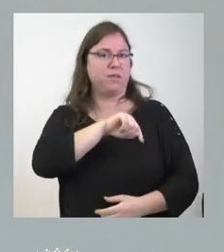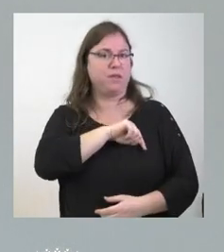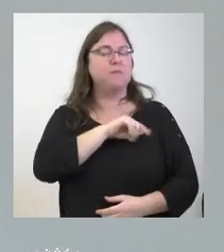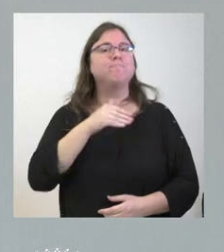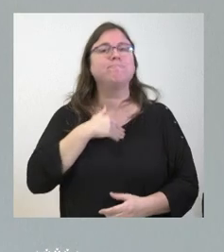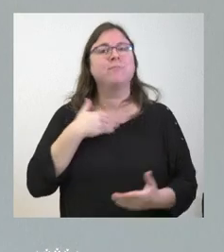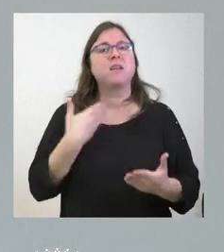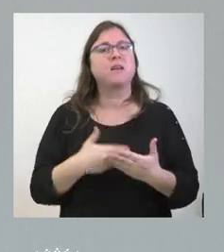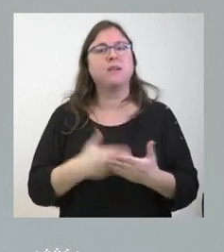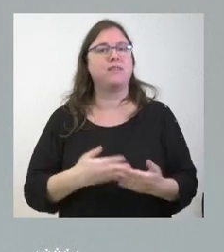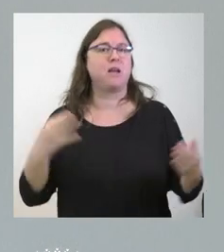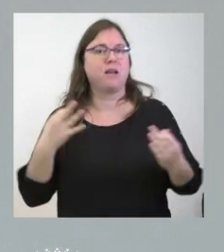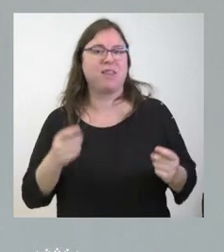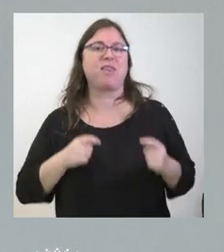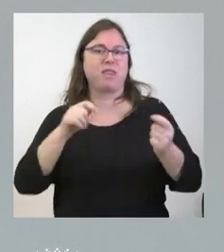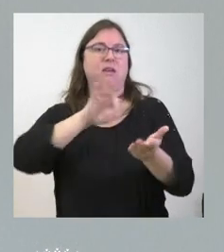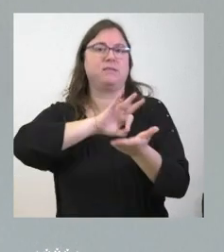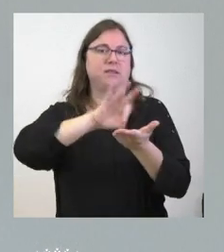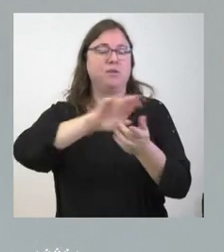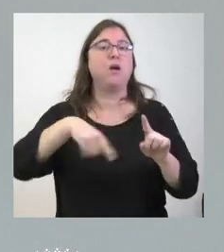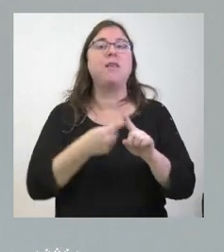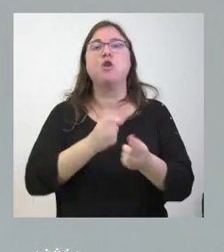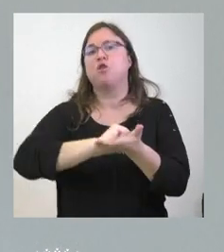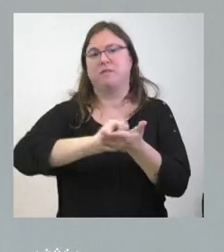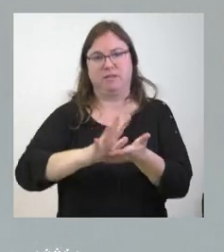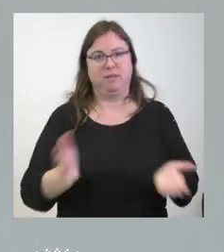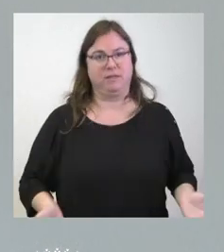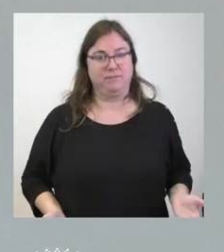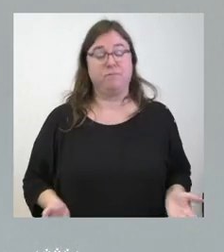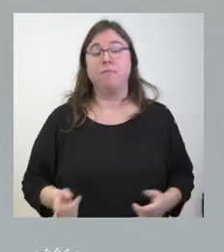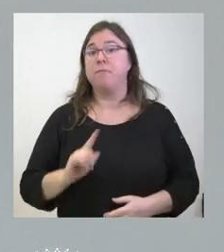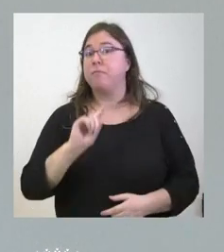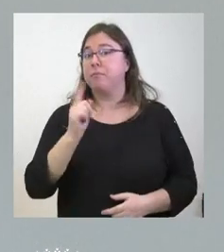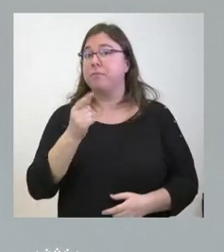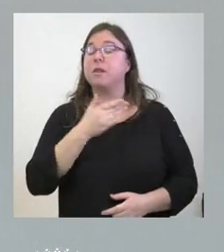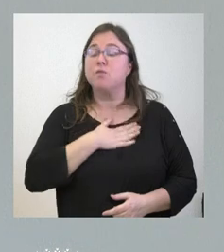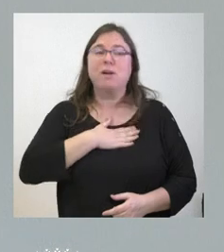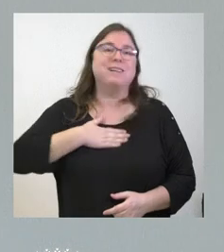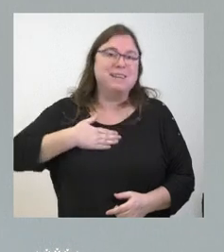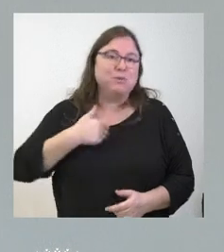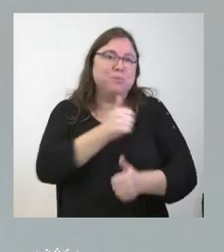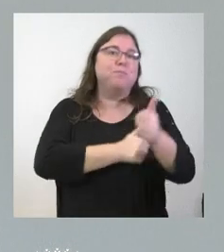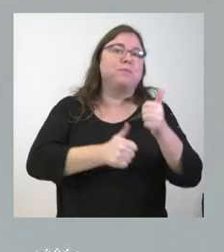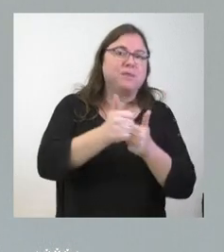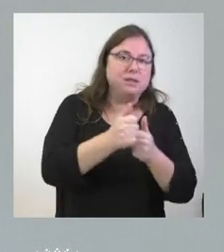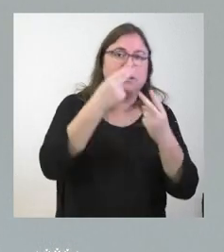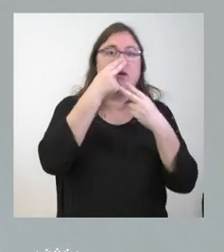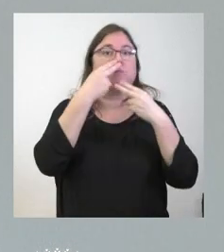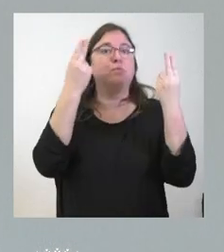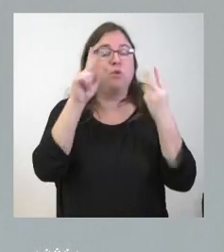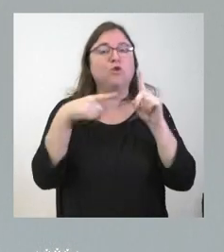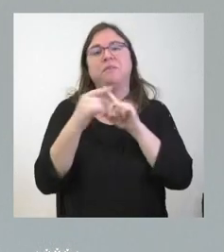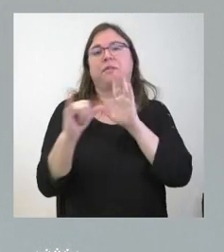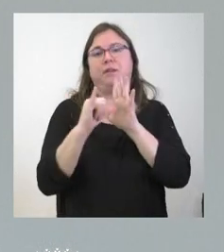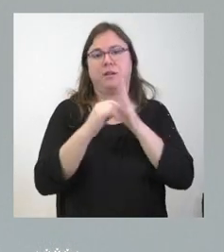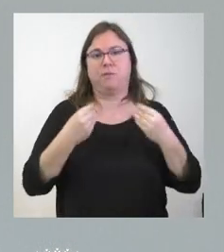lo que garantizamos es la prestación del servicio y hacerlo de forma gratuita, preferentemente en los centros públicos y en los más cercanos a la localidad